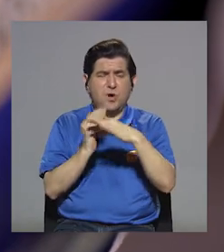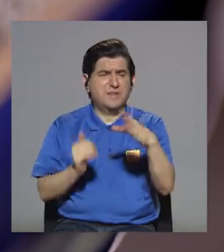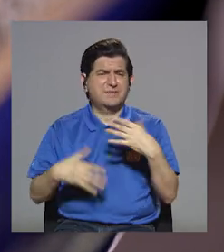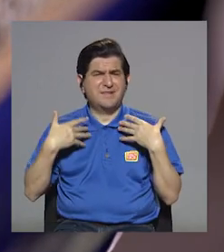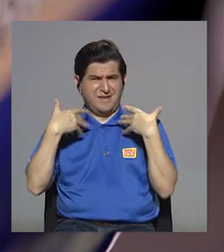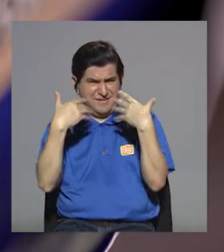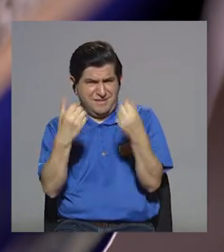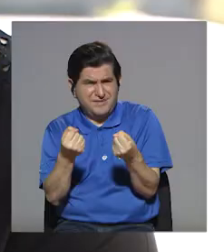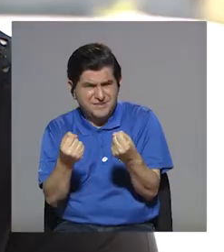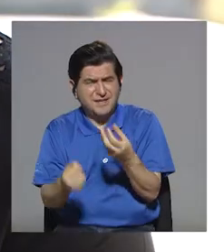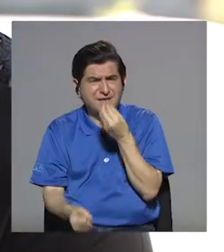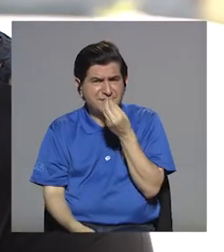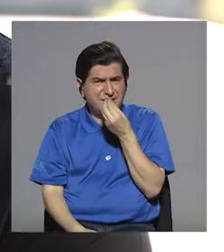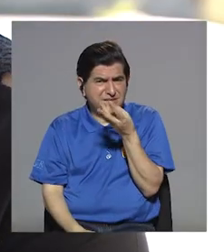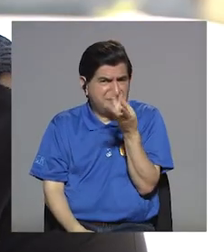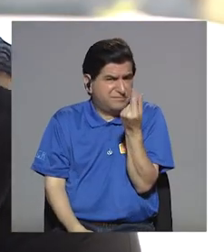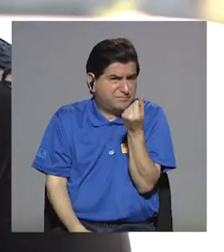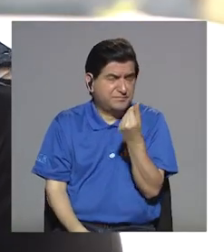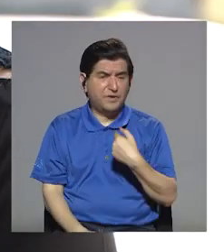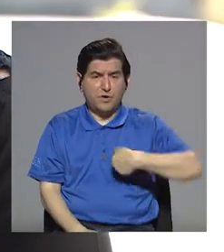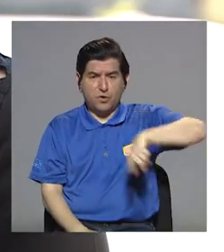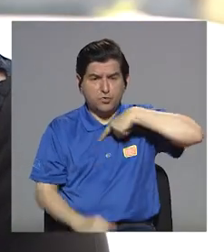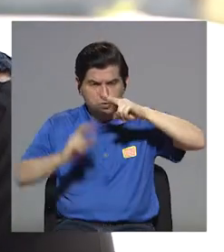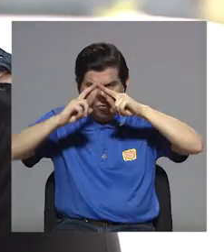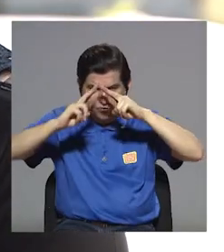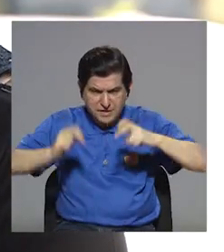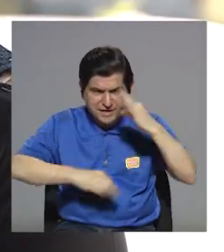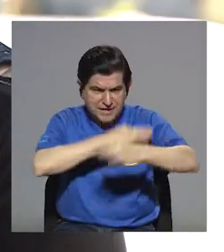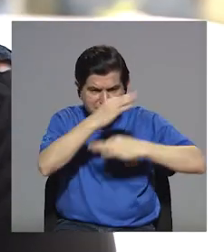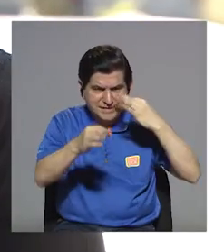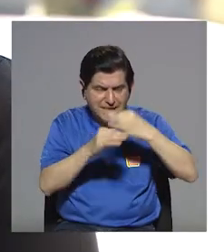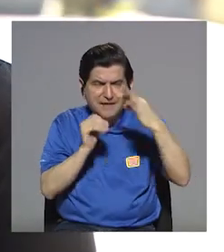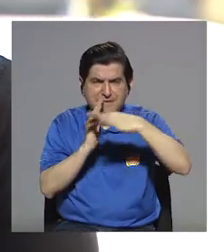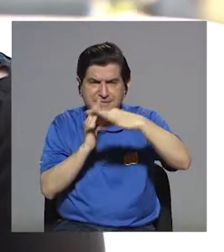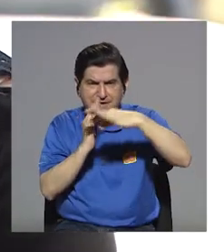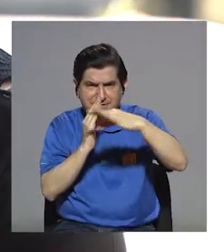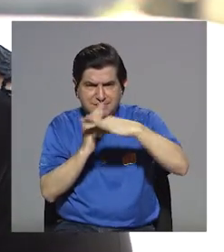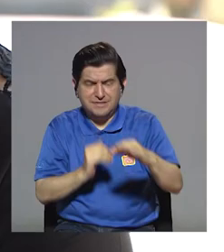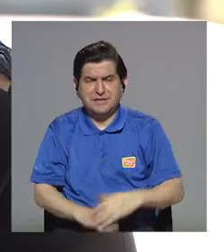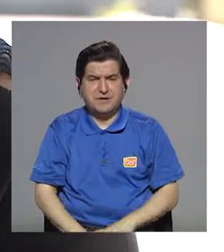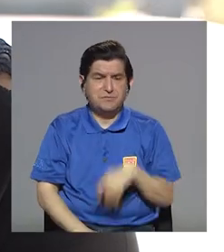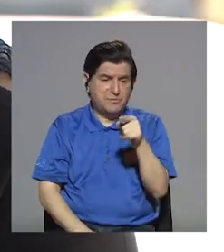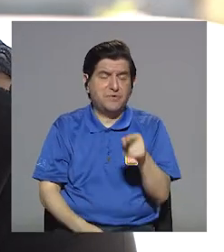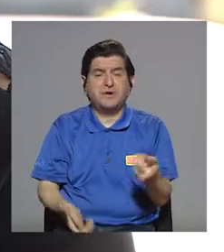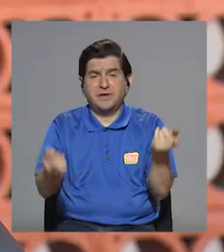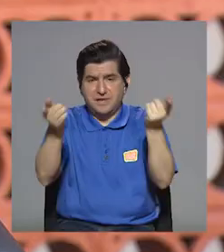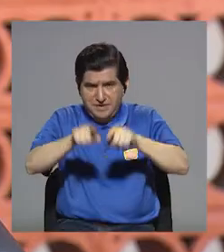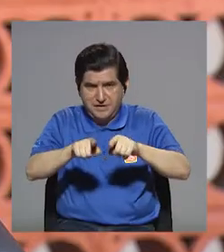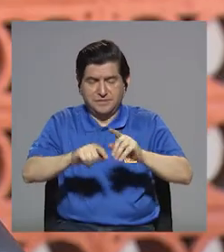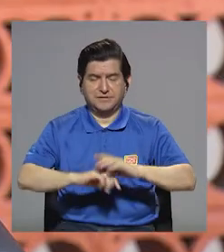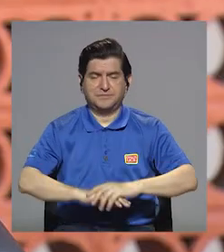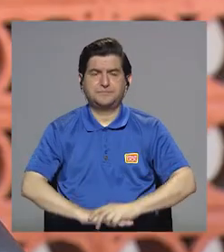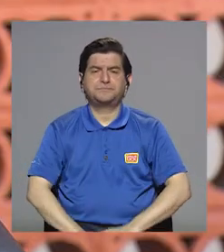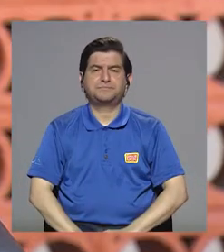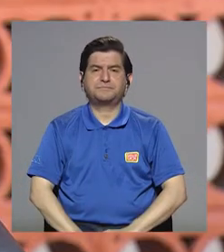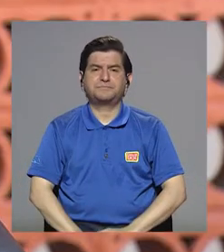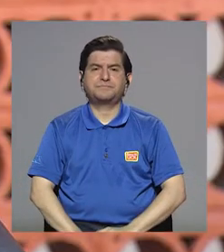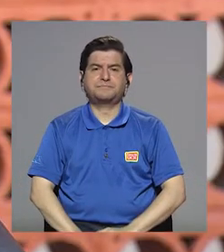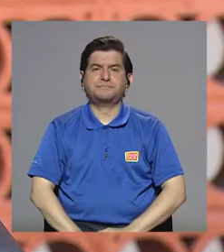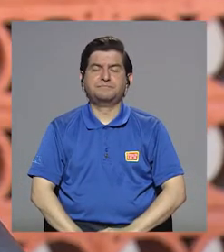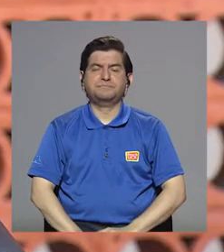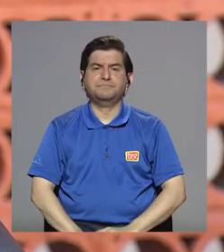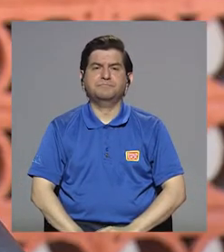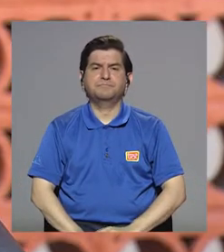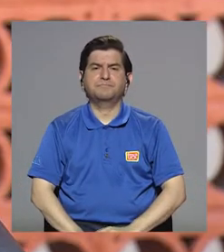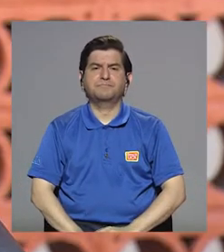estoy consumiendo? Entonces, hacemos el análisis del tipo de grasa, si es saturada, si es monosaturada. ¿Y cómo